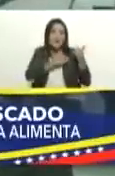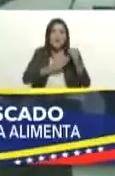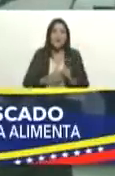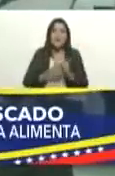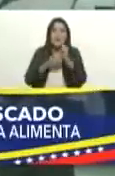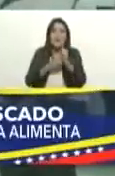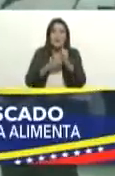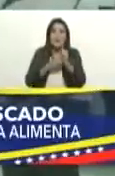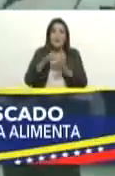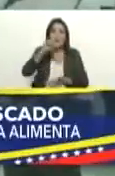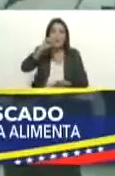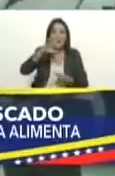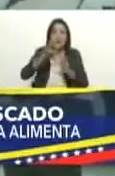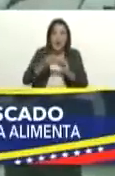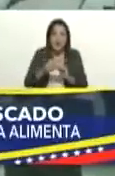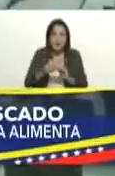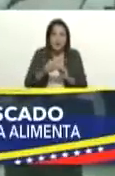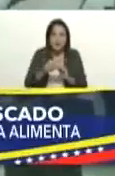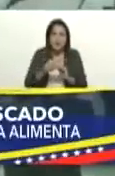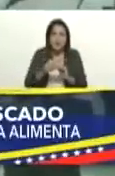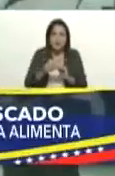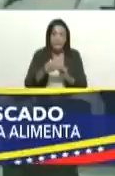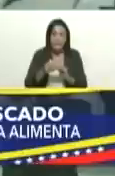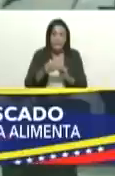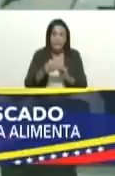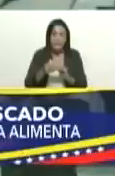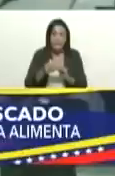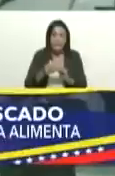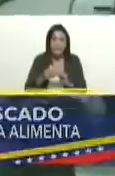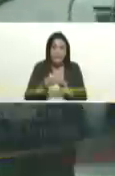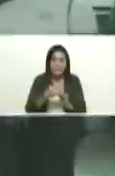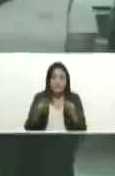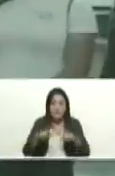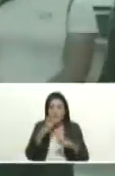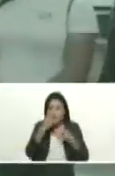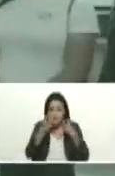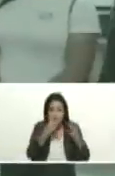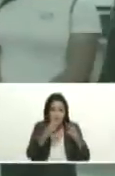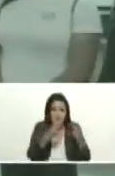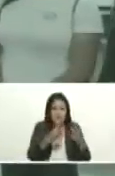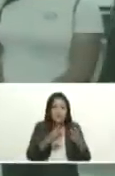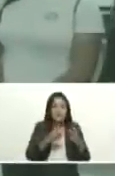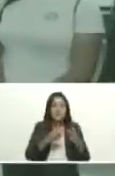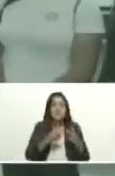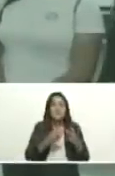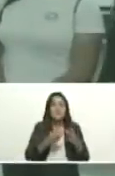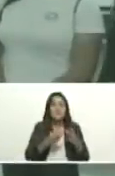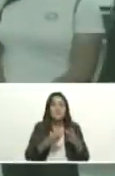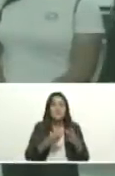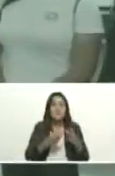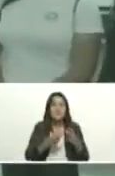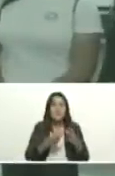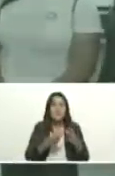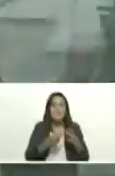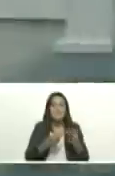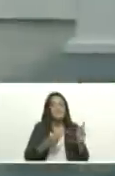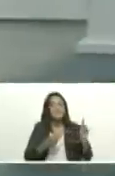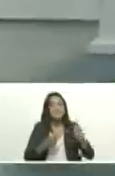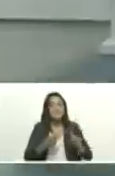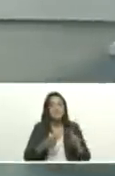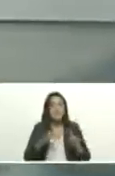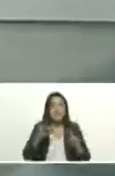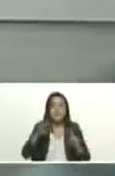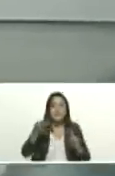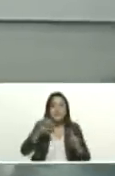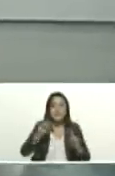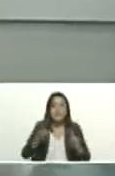Figueroa el representante de nuestro pueblo que nos ha acompañado en esta visita de inspección pero también importante acompañado de Inés